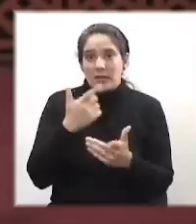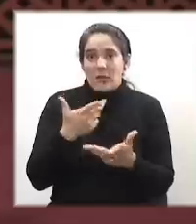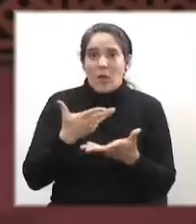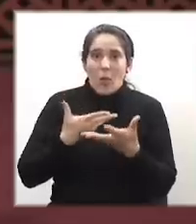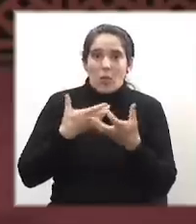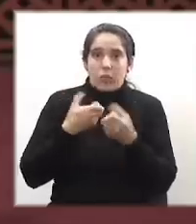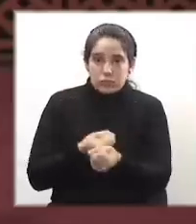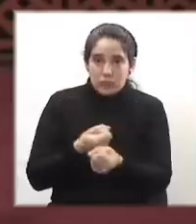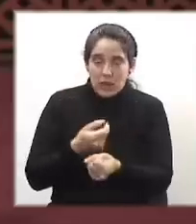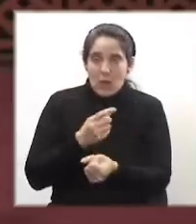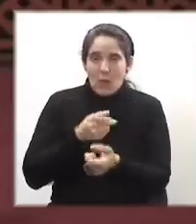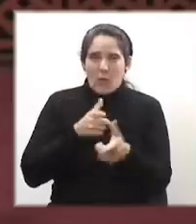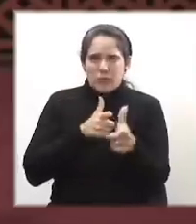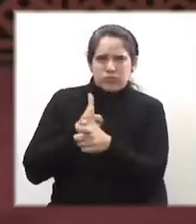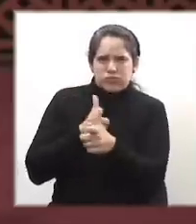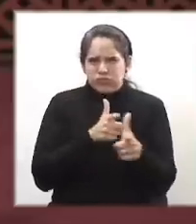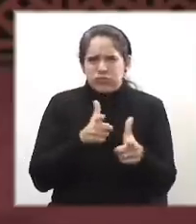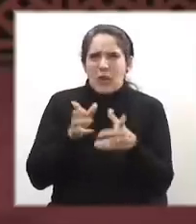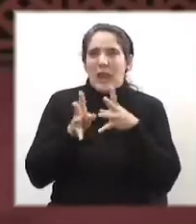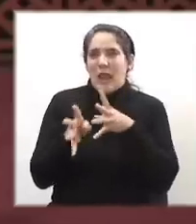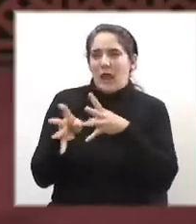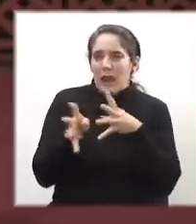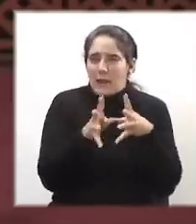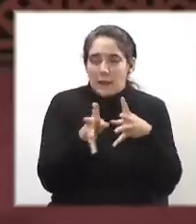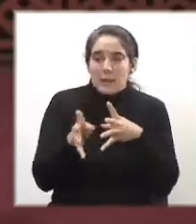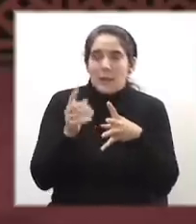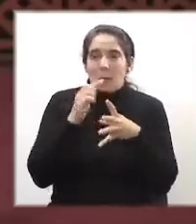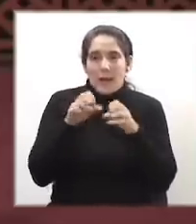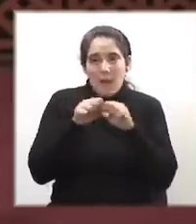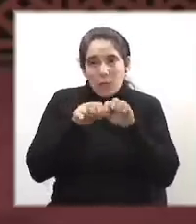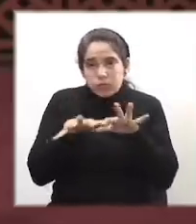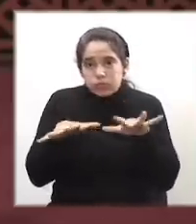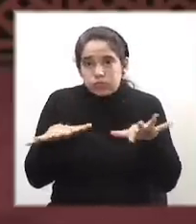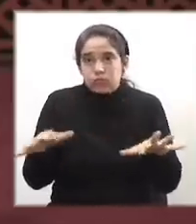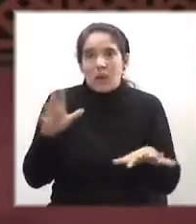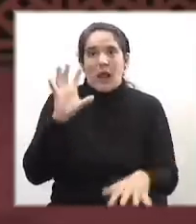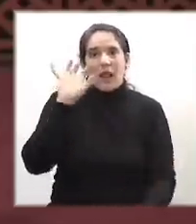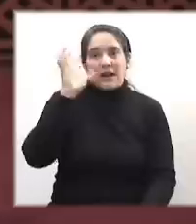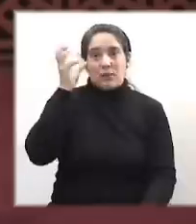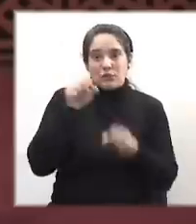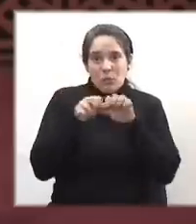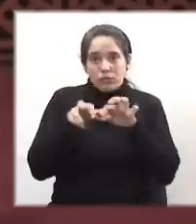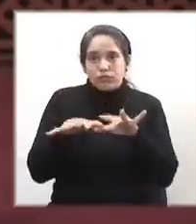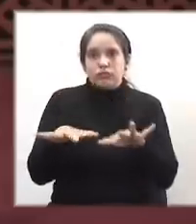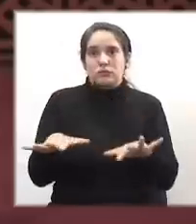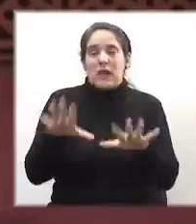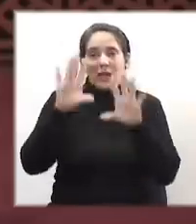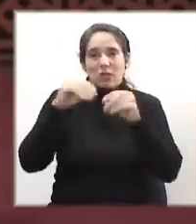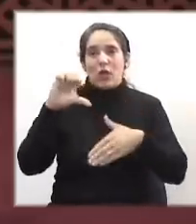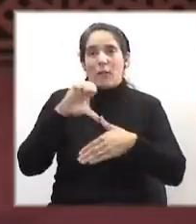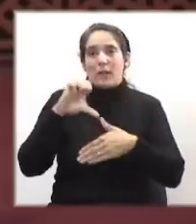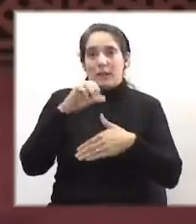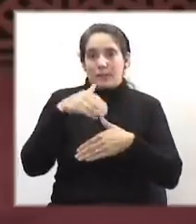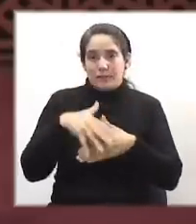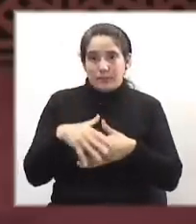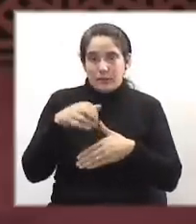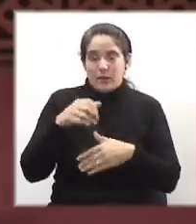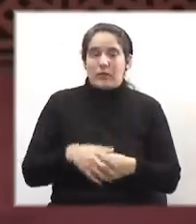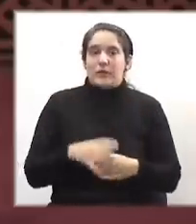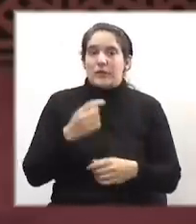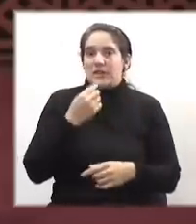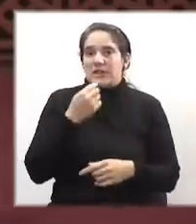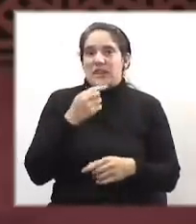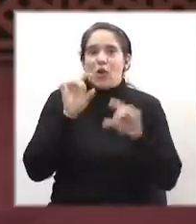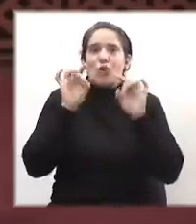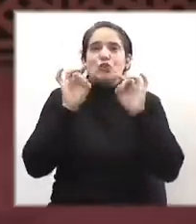por la lucha armada y la guerra de guerrillas como mecanismo para extender la revolución en toda América Latina. Se especificó que